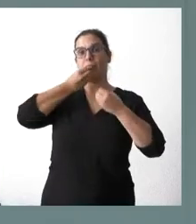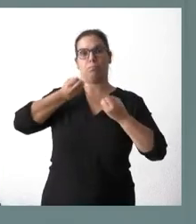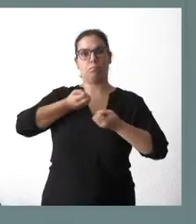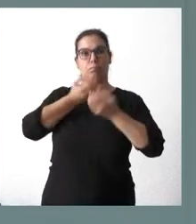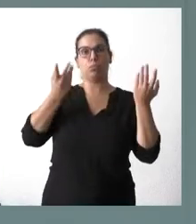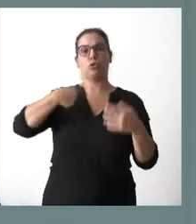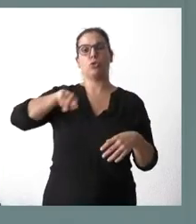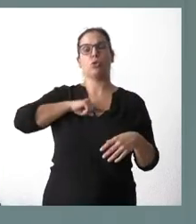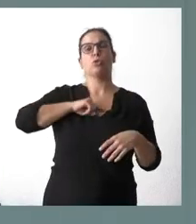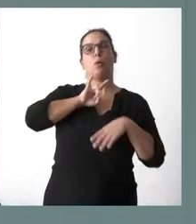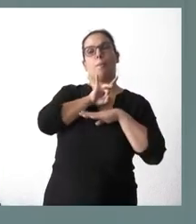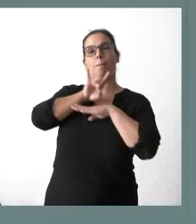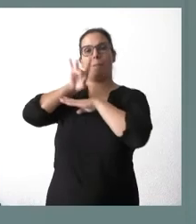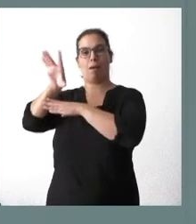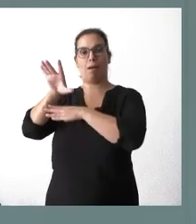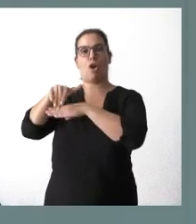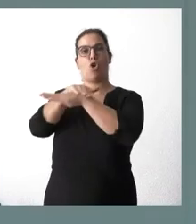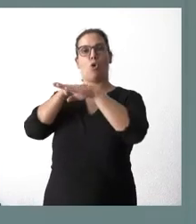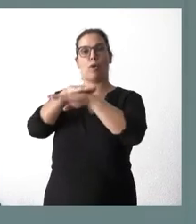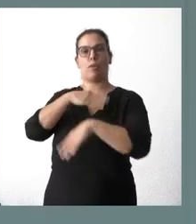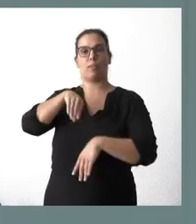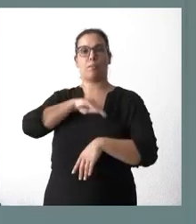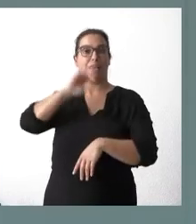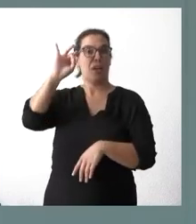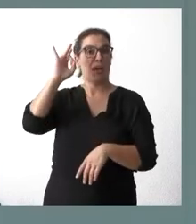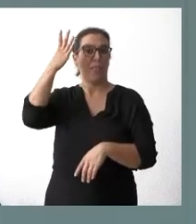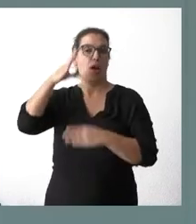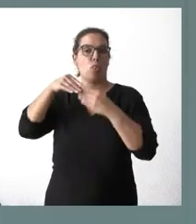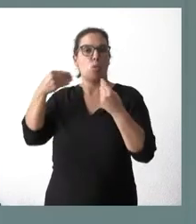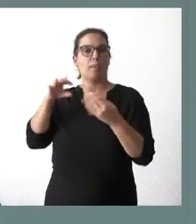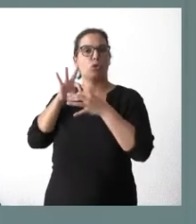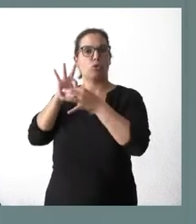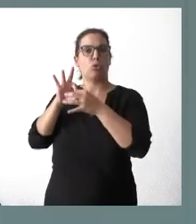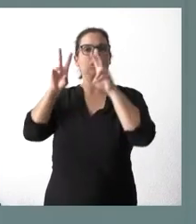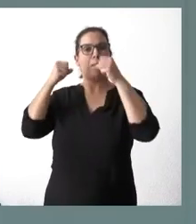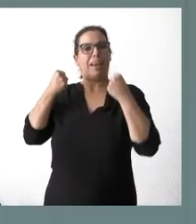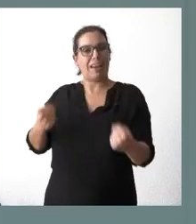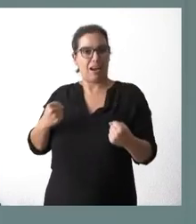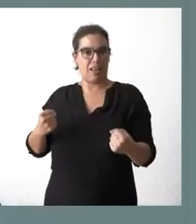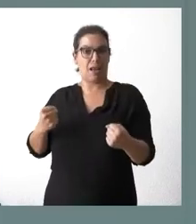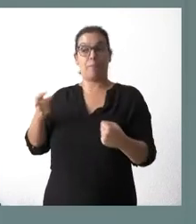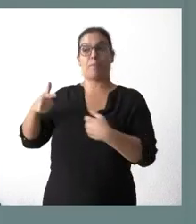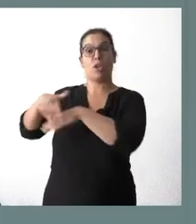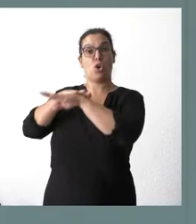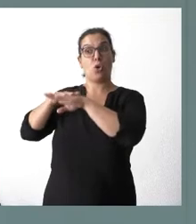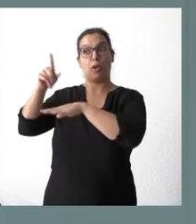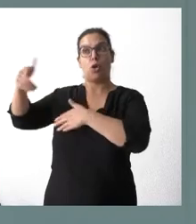una iniciativa, un documento en materia de energía que el Gobierno nos había pedido antes del 31